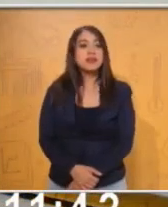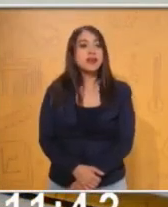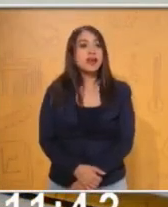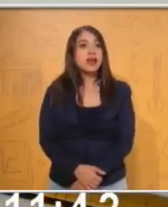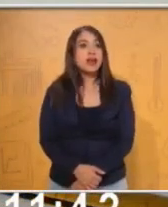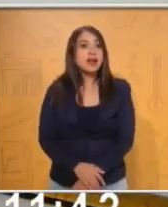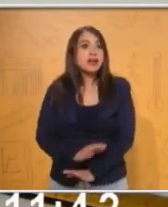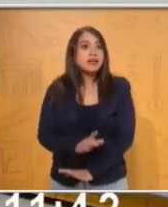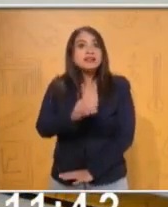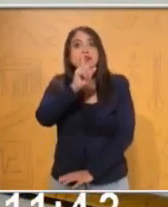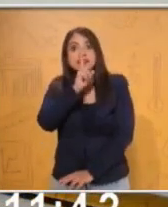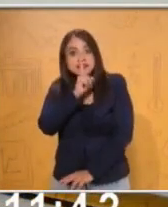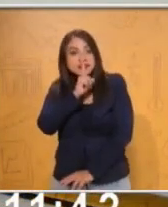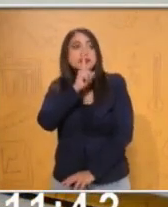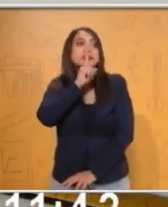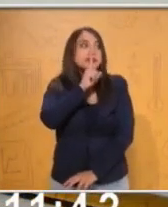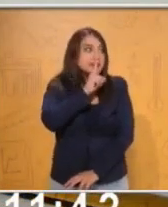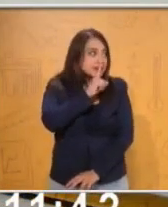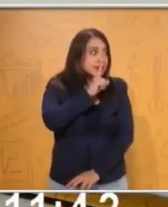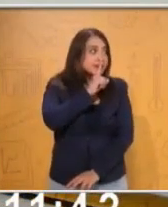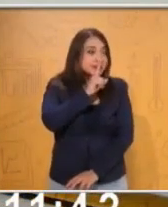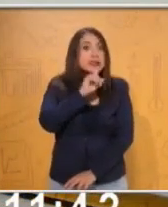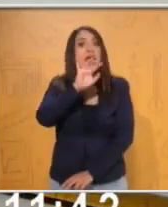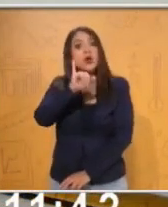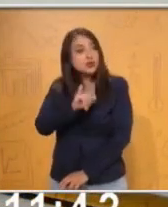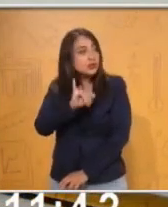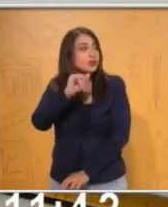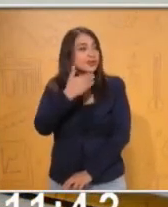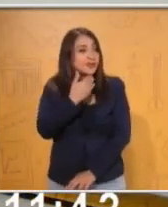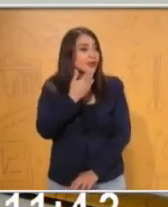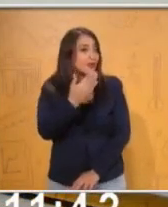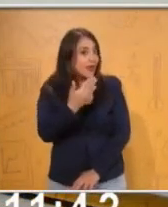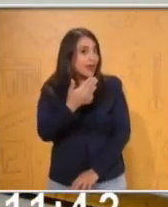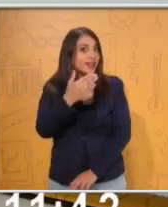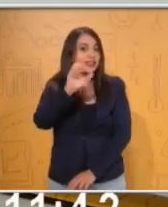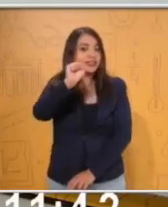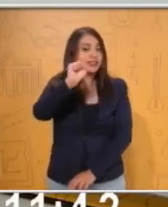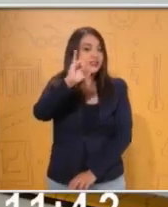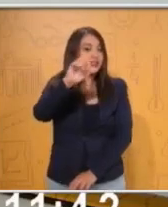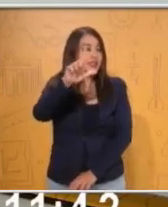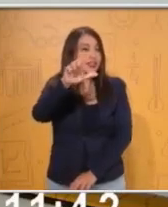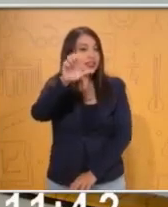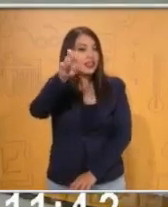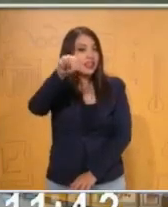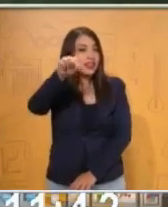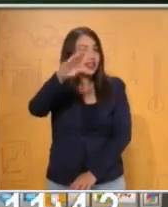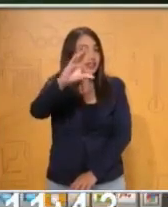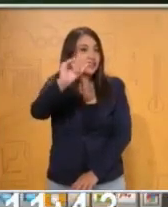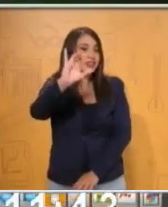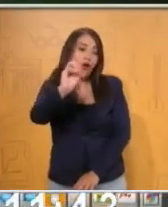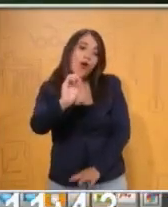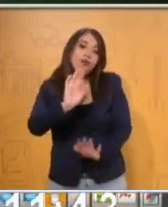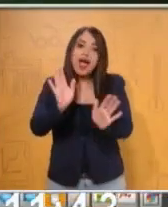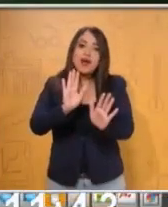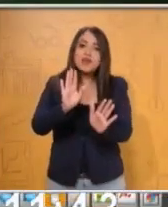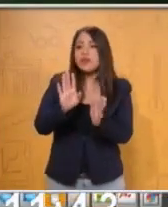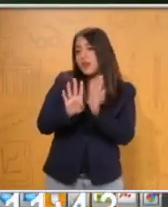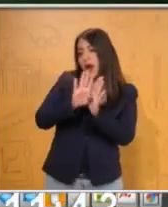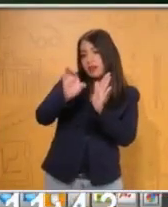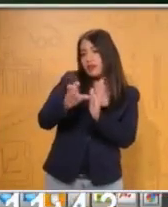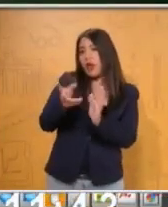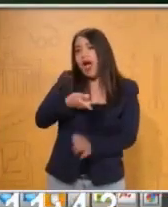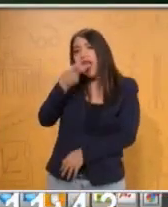silencio? El silencio. Así es, amiguitos. Cuando hablas, rompes el silencio.